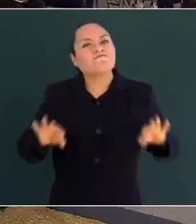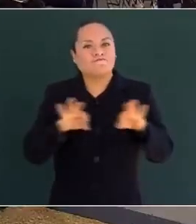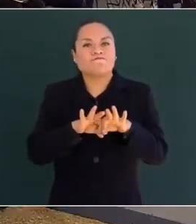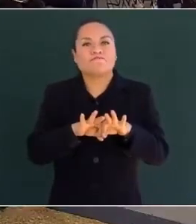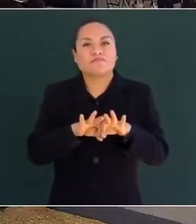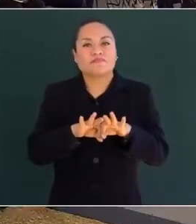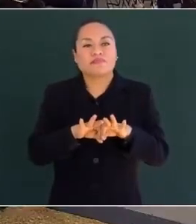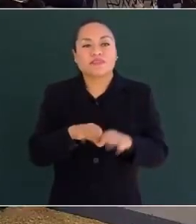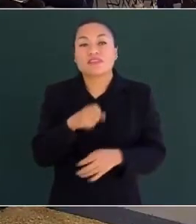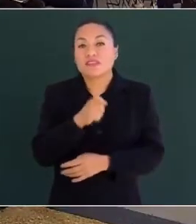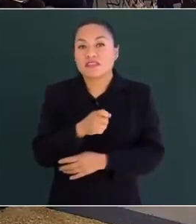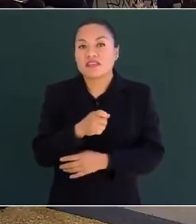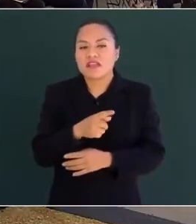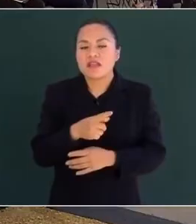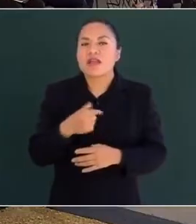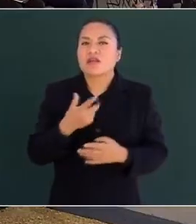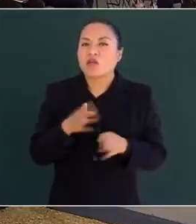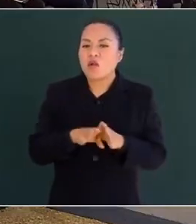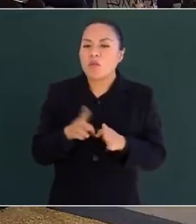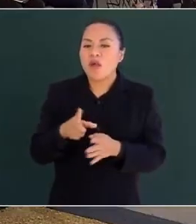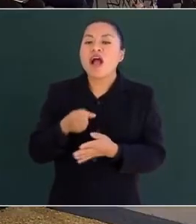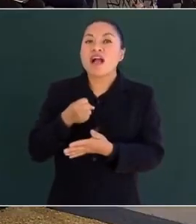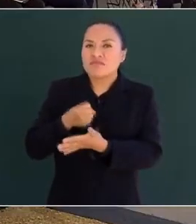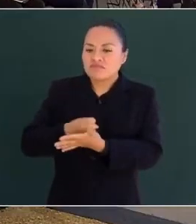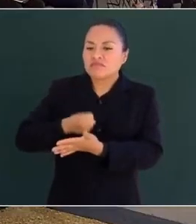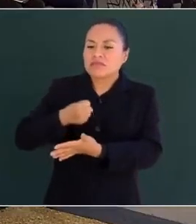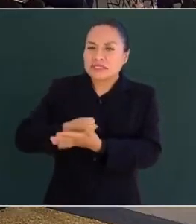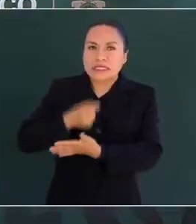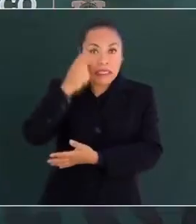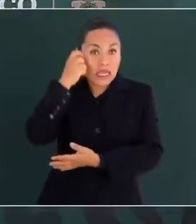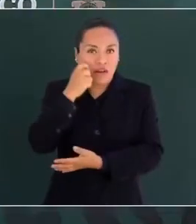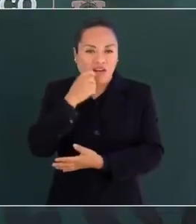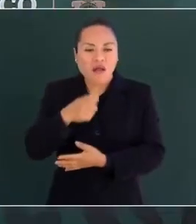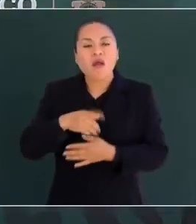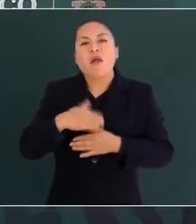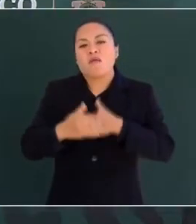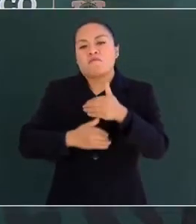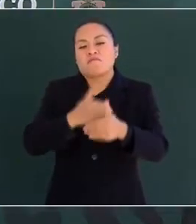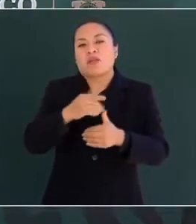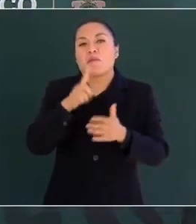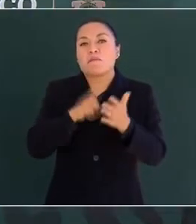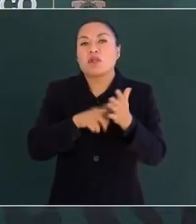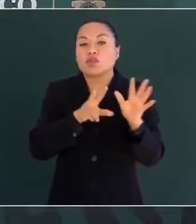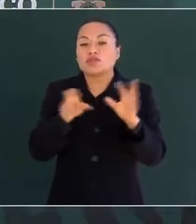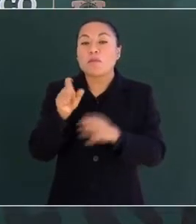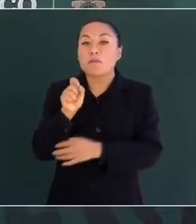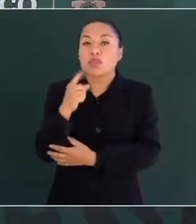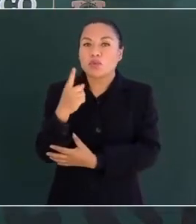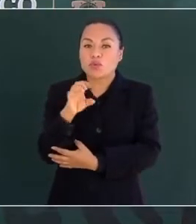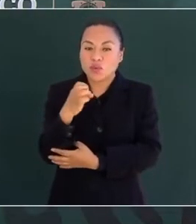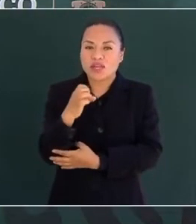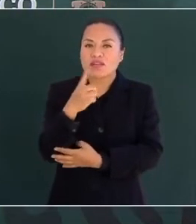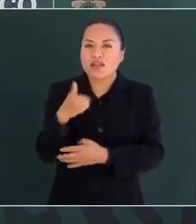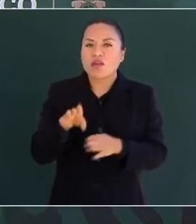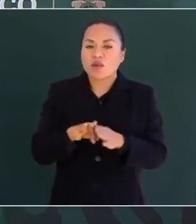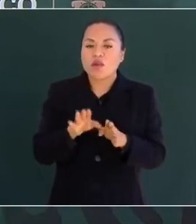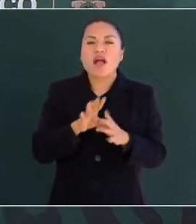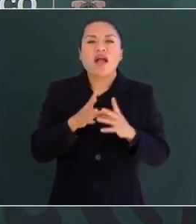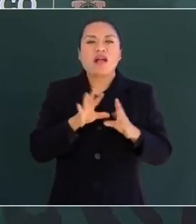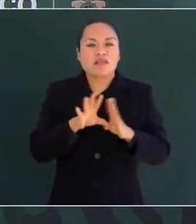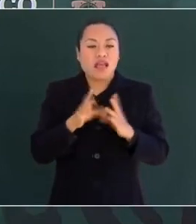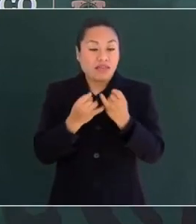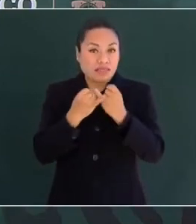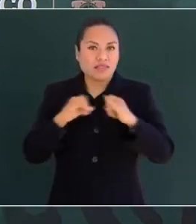Esa tenaz resistencia rindió fruto. En enero de 1821 se abrió la oportunidad de consumar la